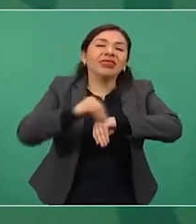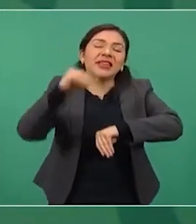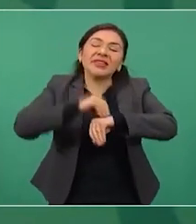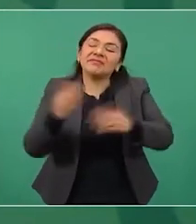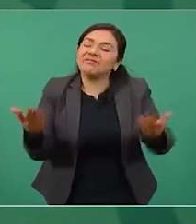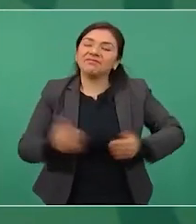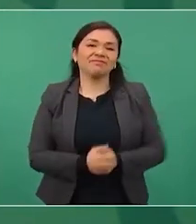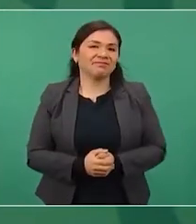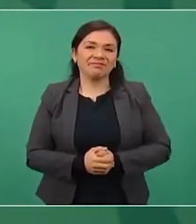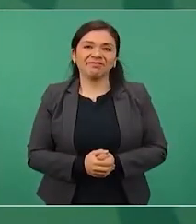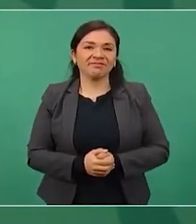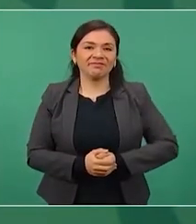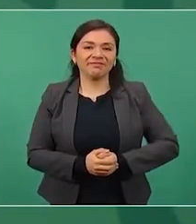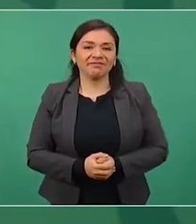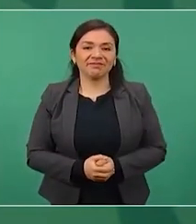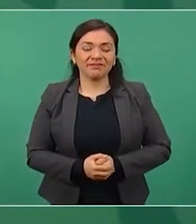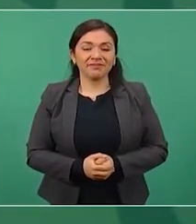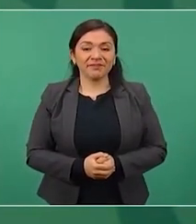sin las ilusiones?